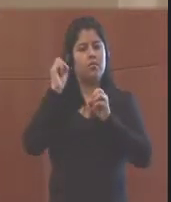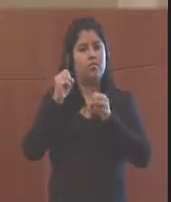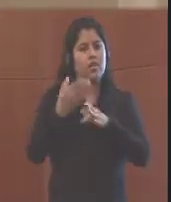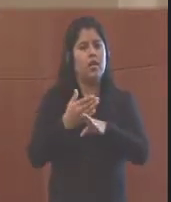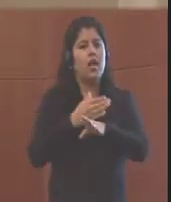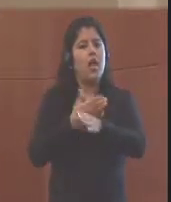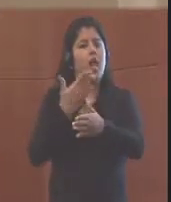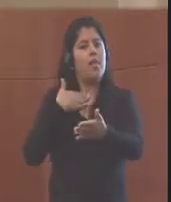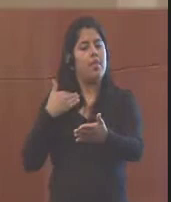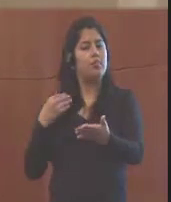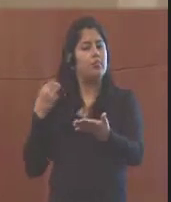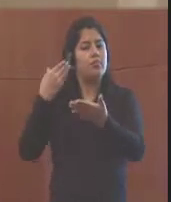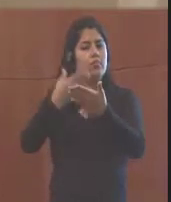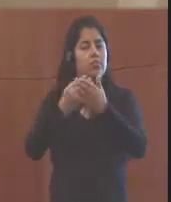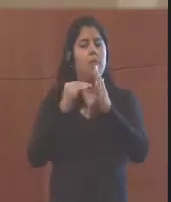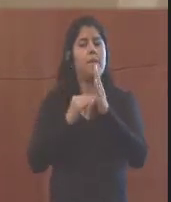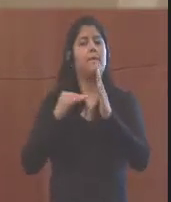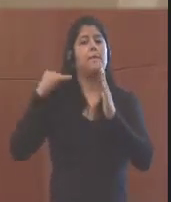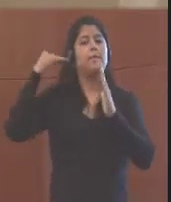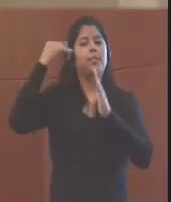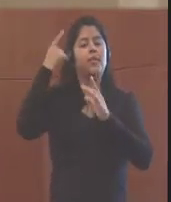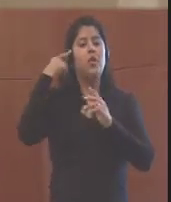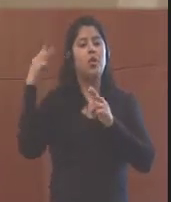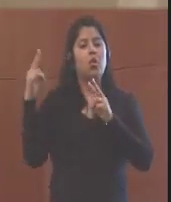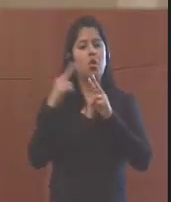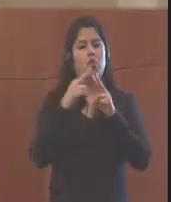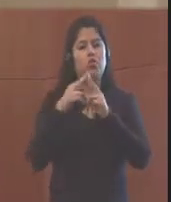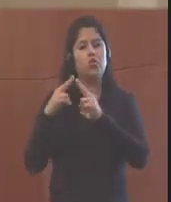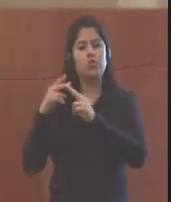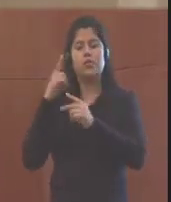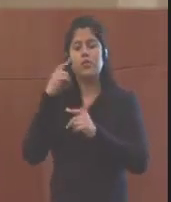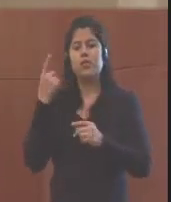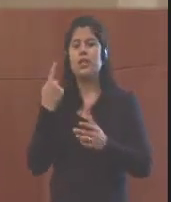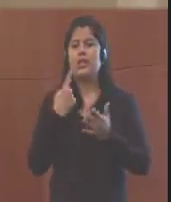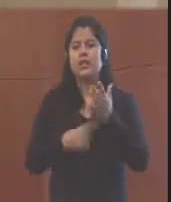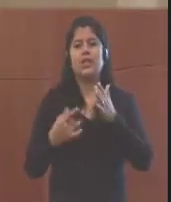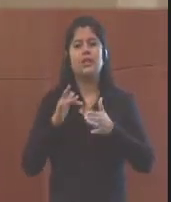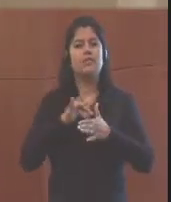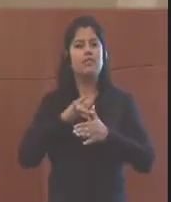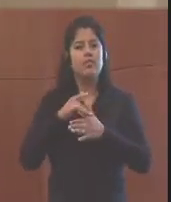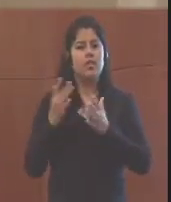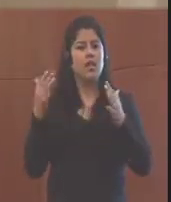greater knowledge.A